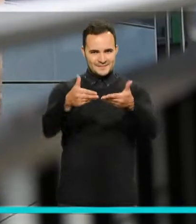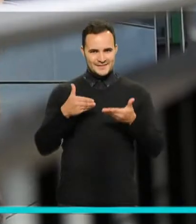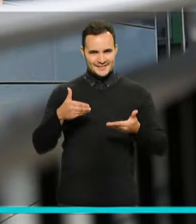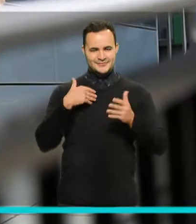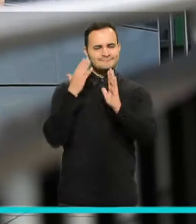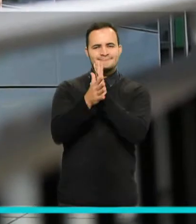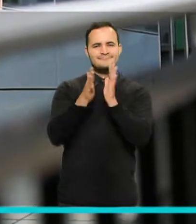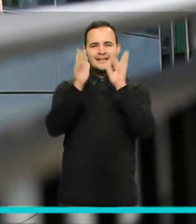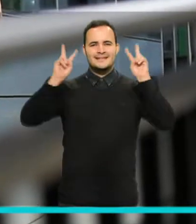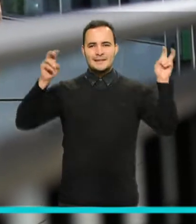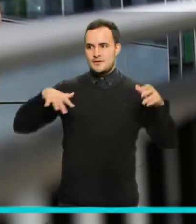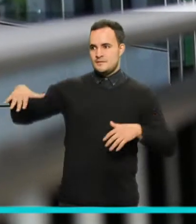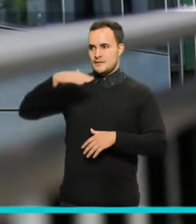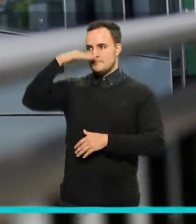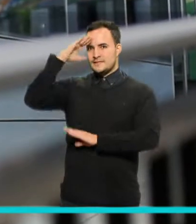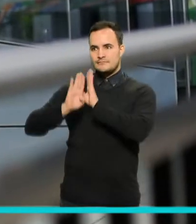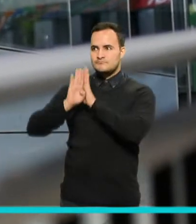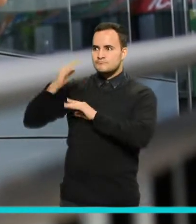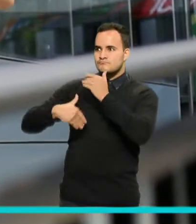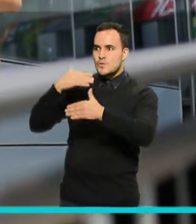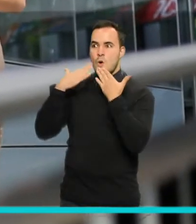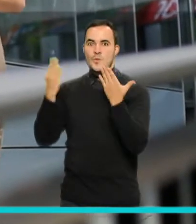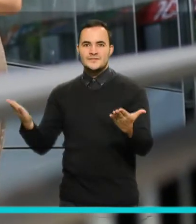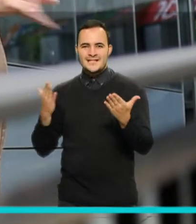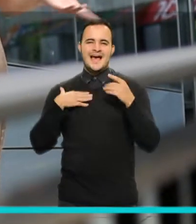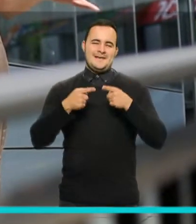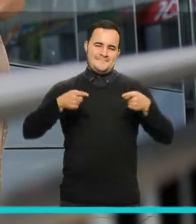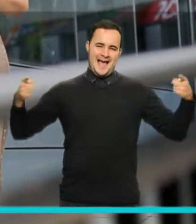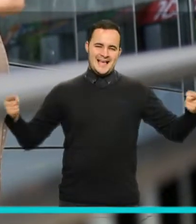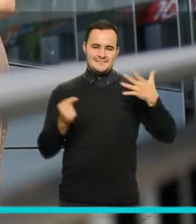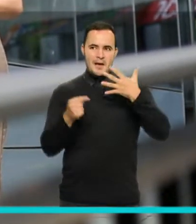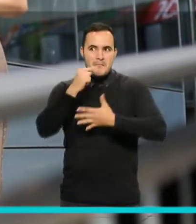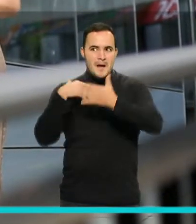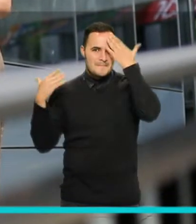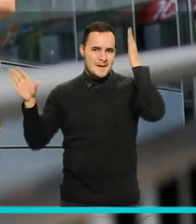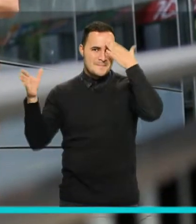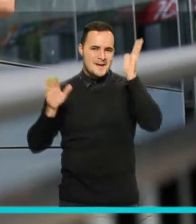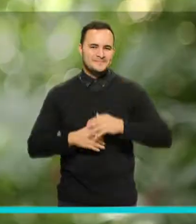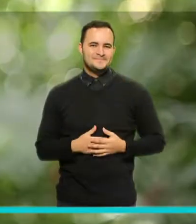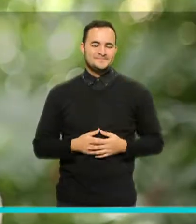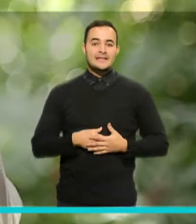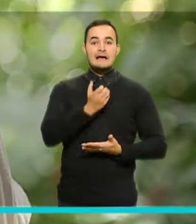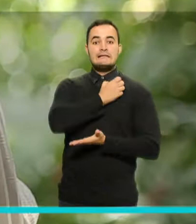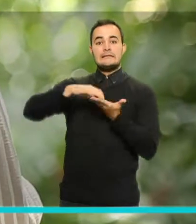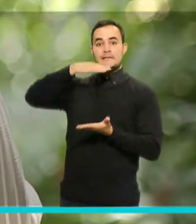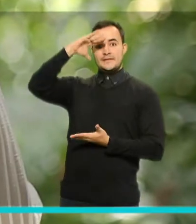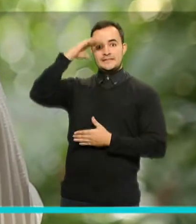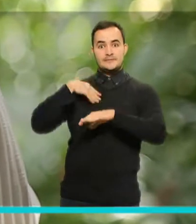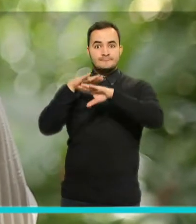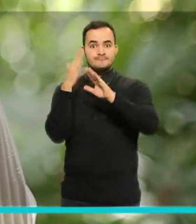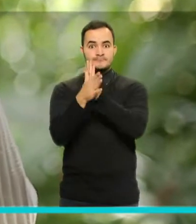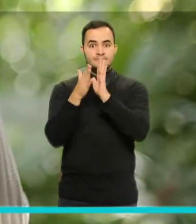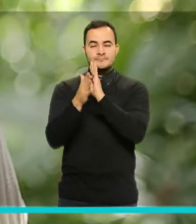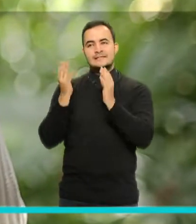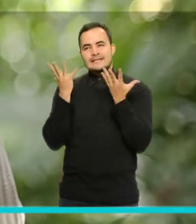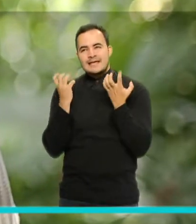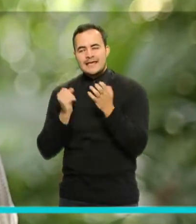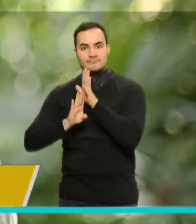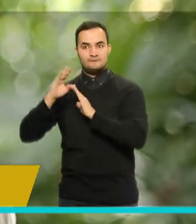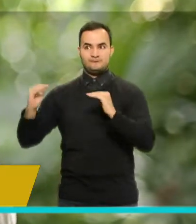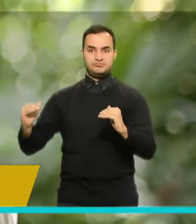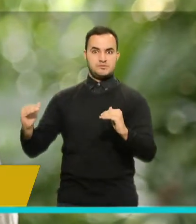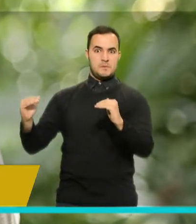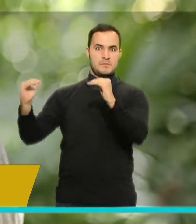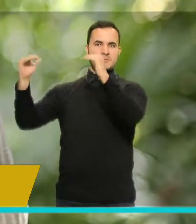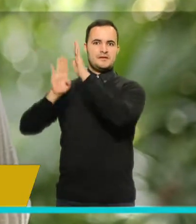Bienvenidos a Medellín Conecta TV, aquí conocerás cómo avanza nuestra Medellín Futuro. La Alcaldía de Medellín Futuro ha logrado